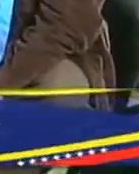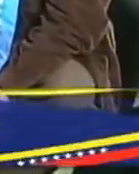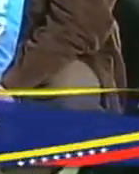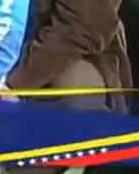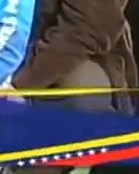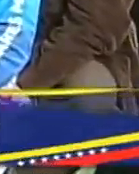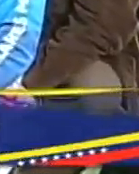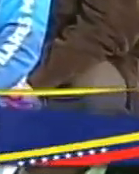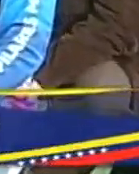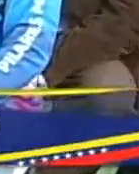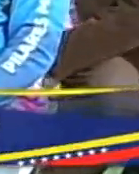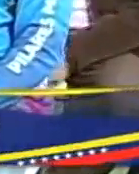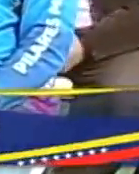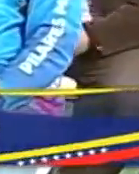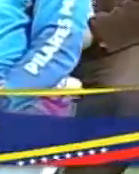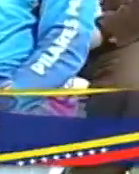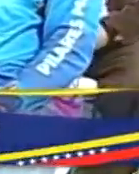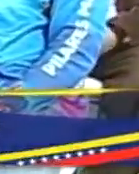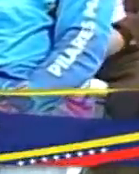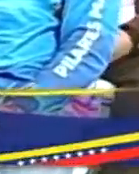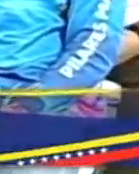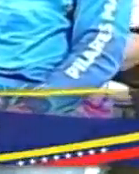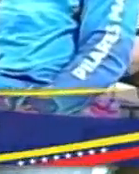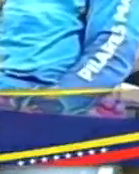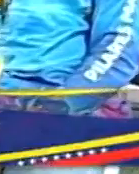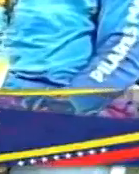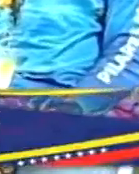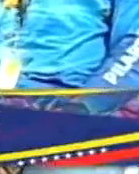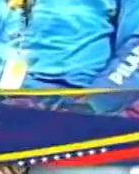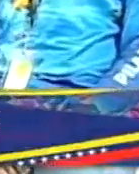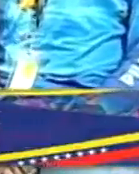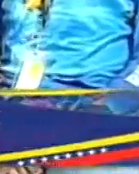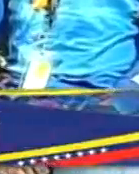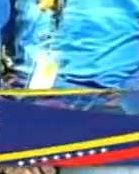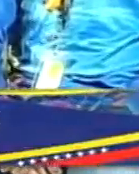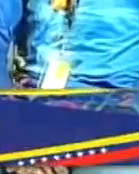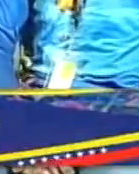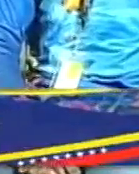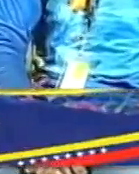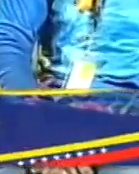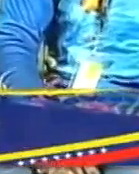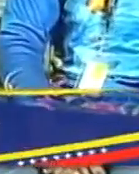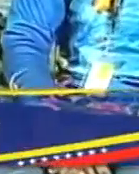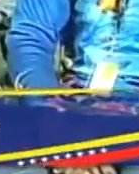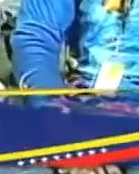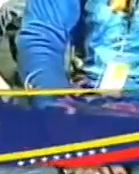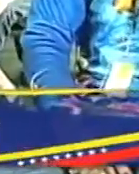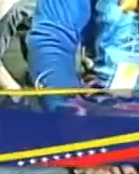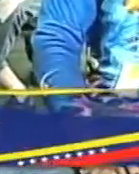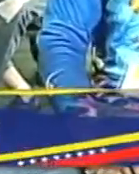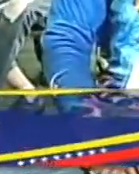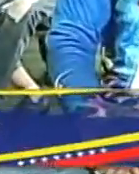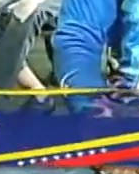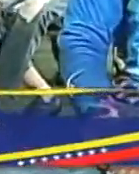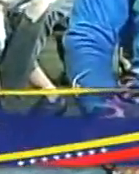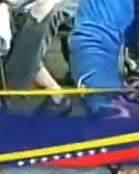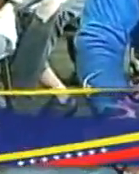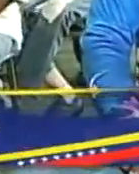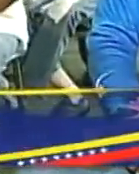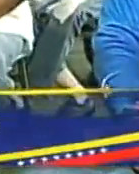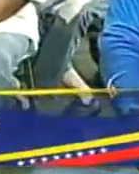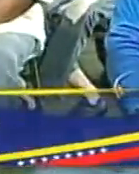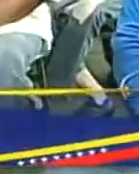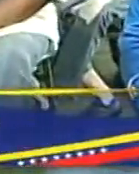República, Densi Rodríguez, participó el martes en la apertura del primer Congreso Nacional de Investigadores sobre el Cambio